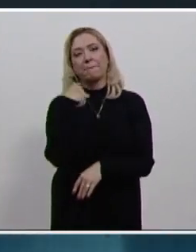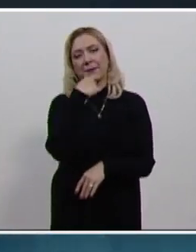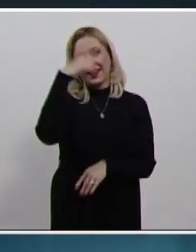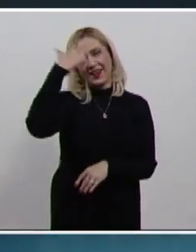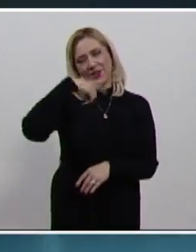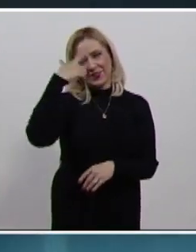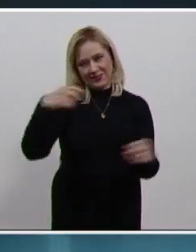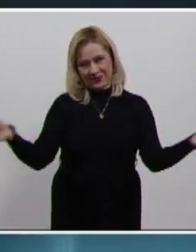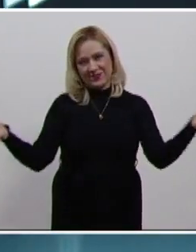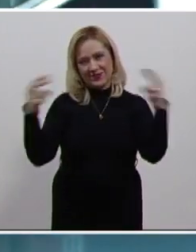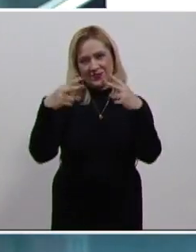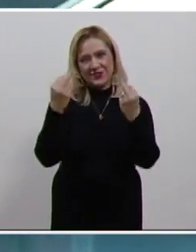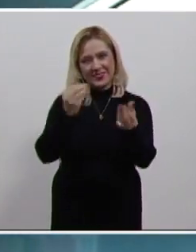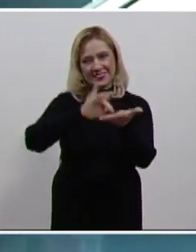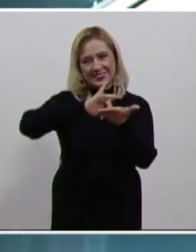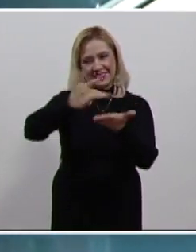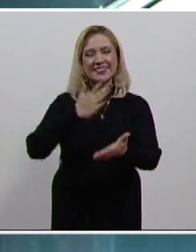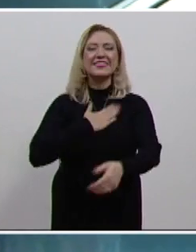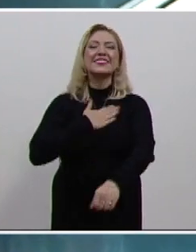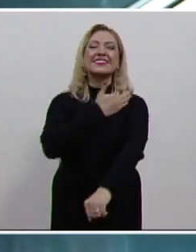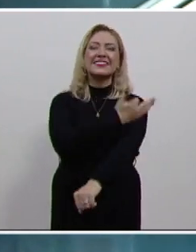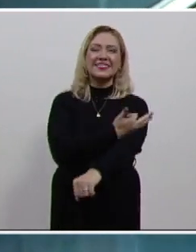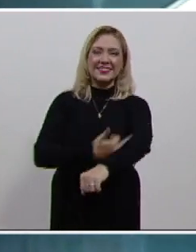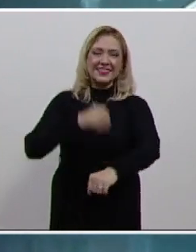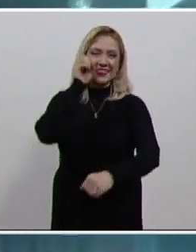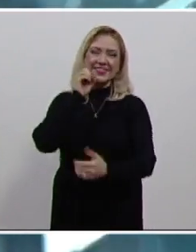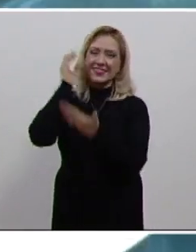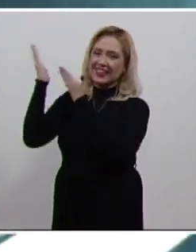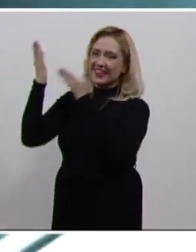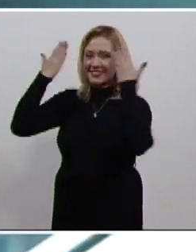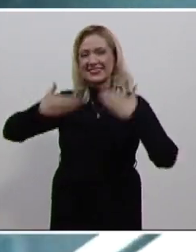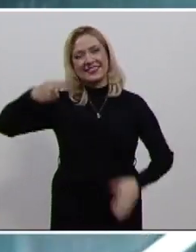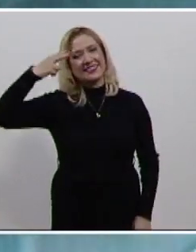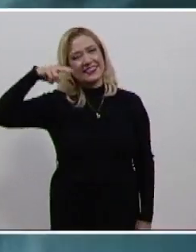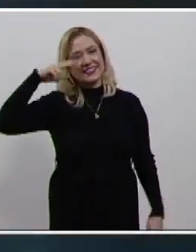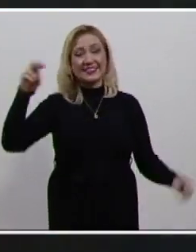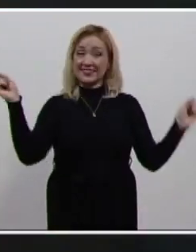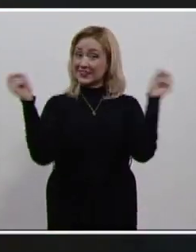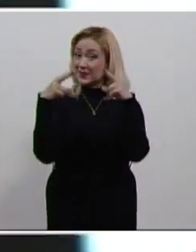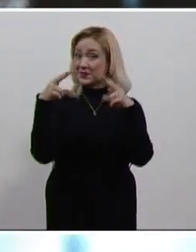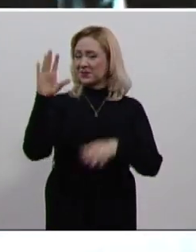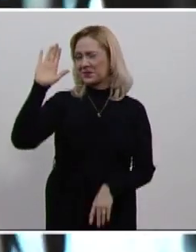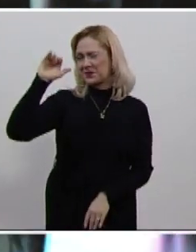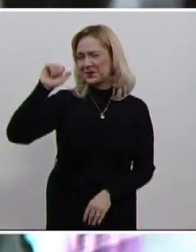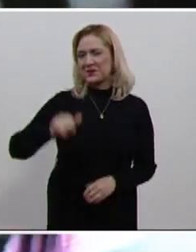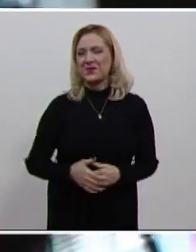nocturno. Gracias, muy buenas tardes. Soy Oscar González y nos vemos en la próxima.